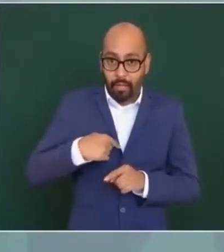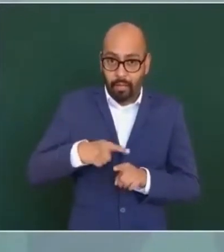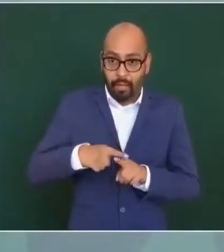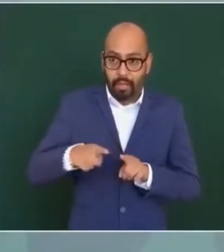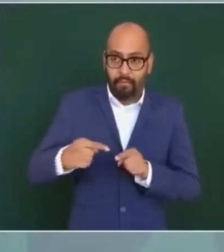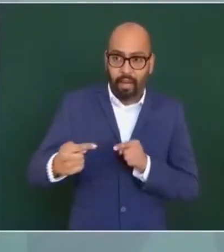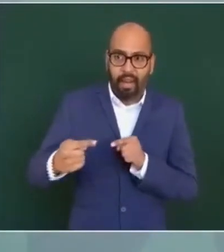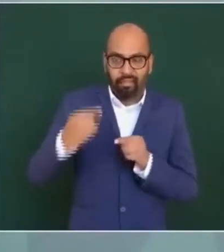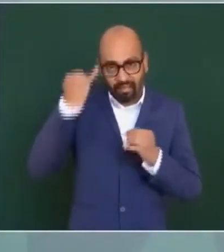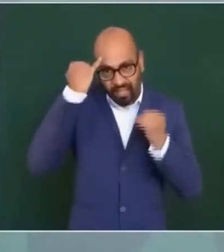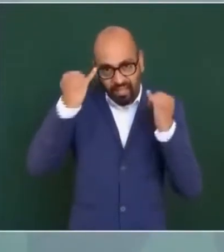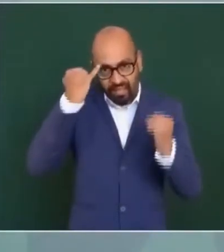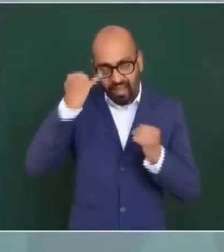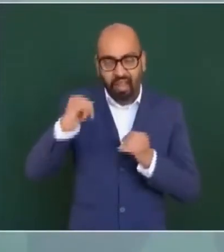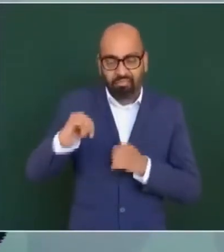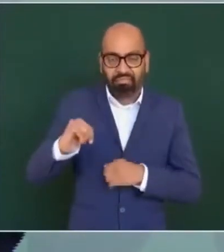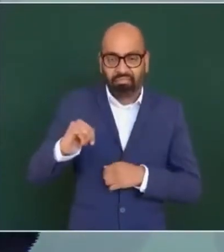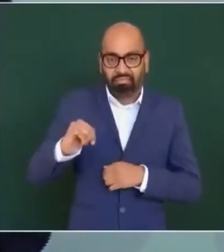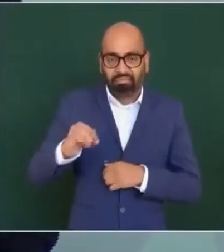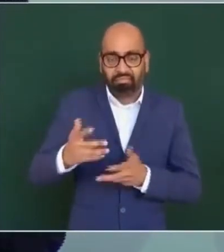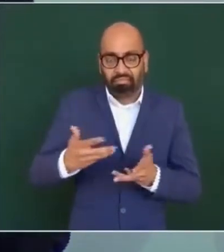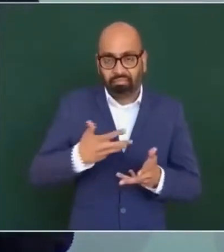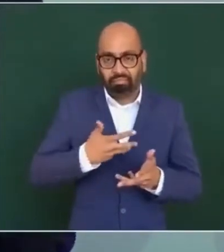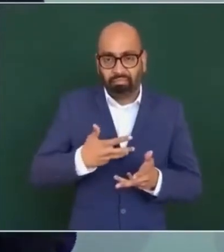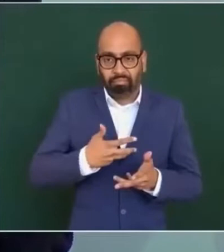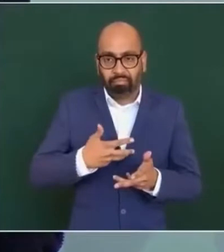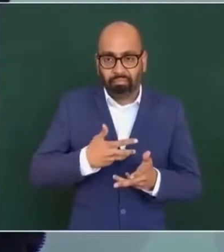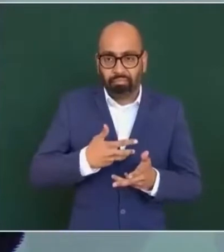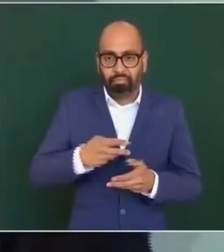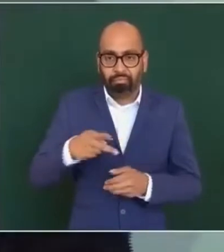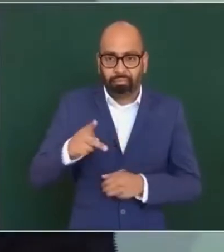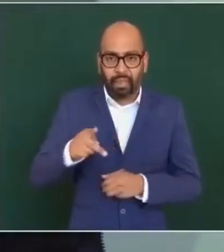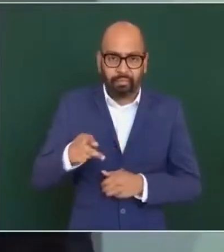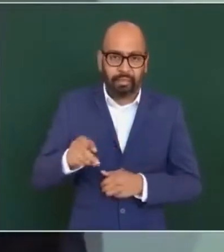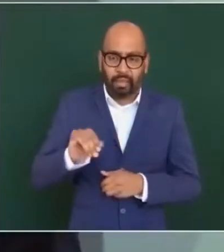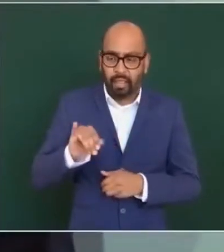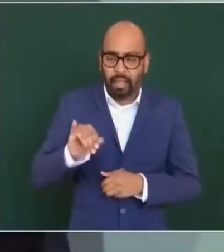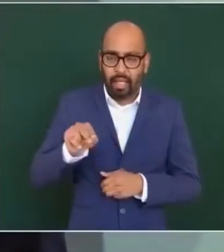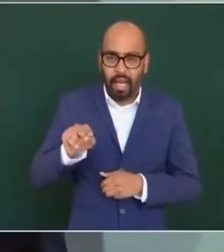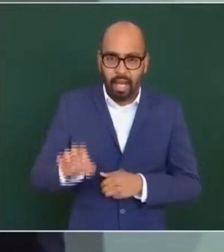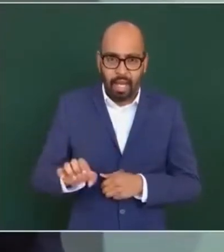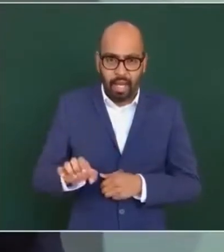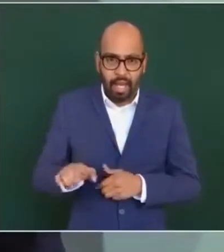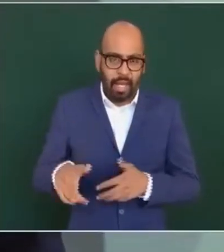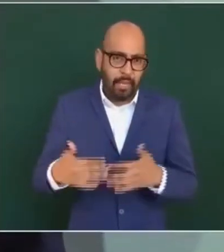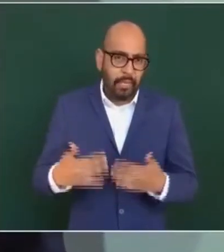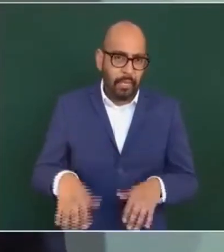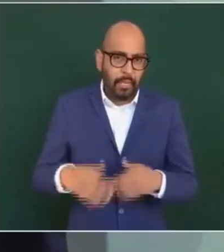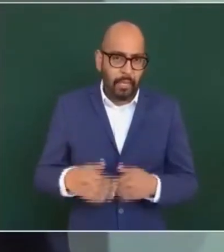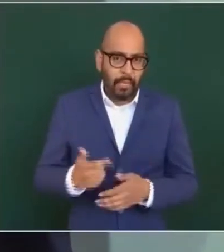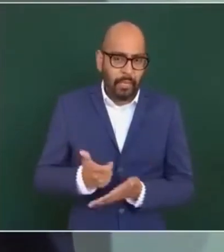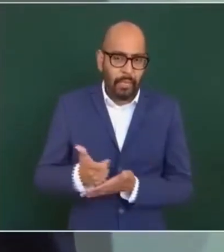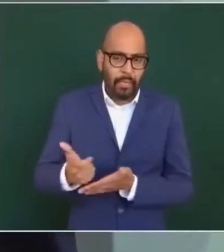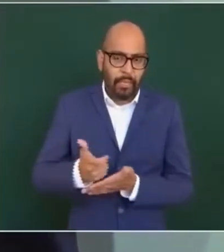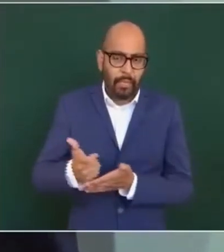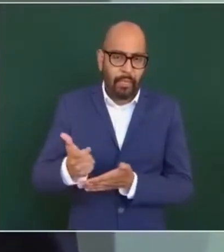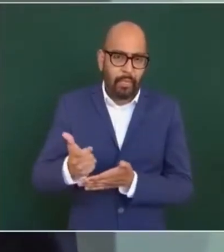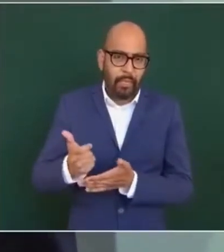pero eso sí, el Poder Judicial,